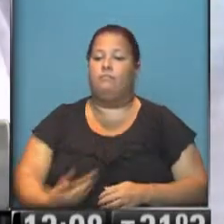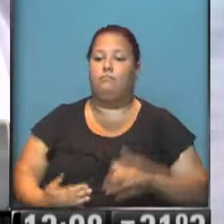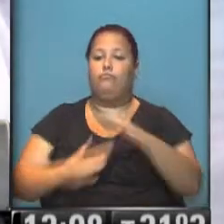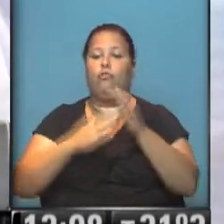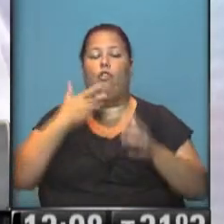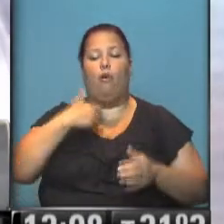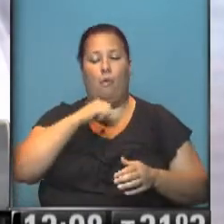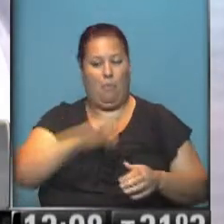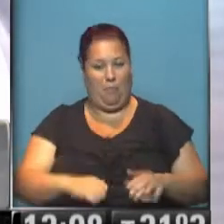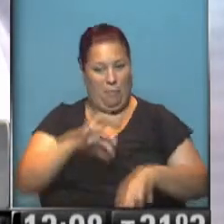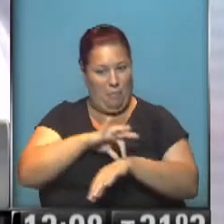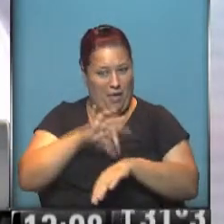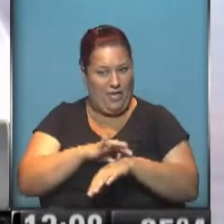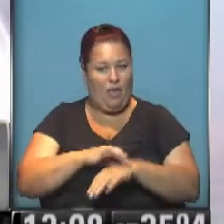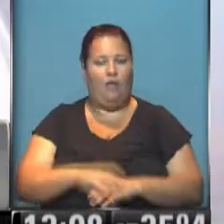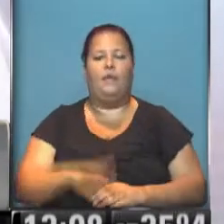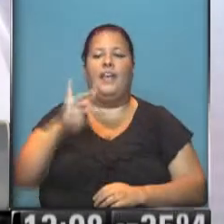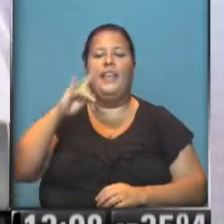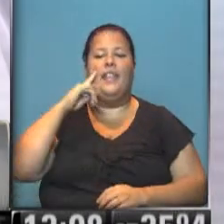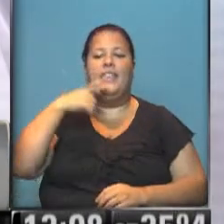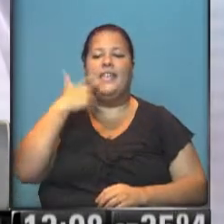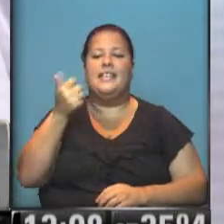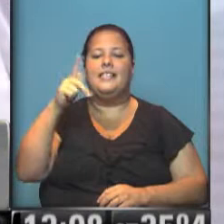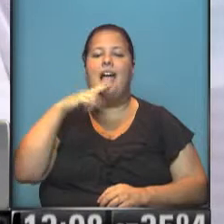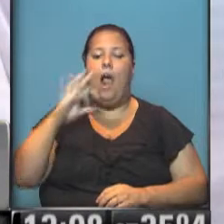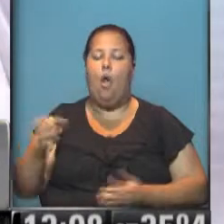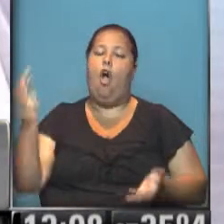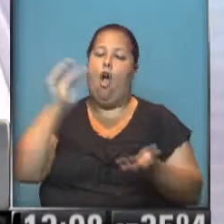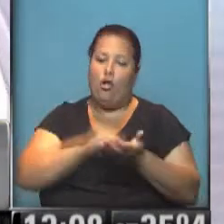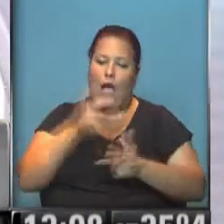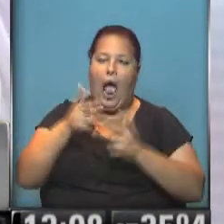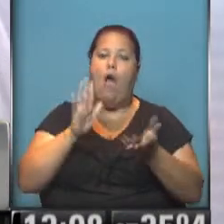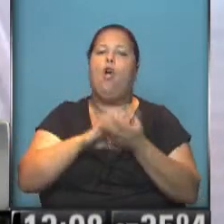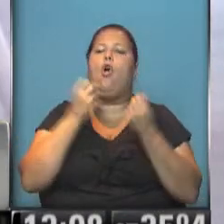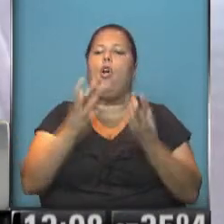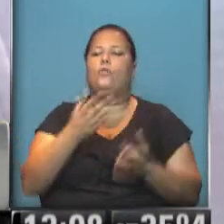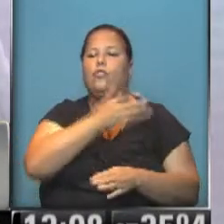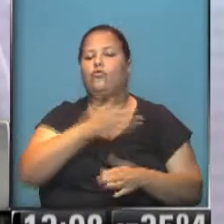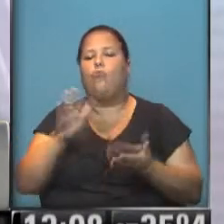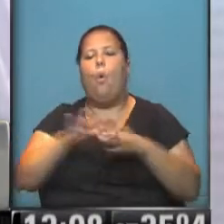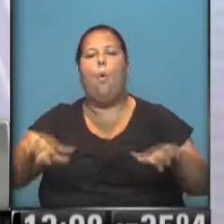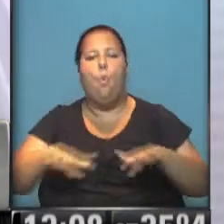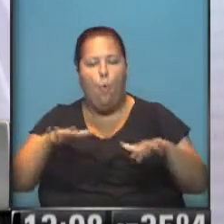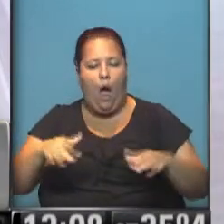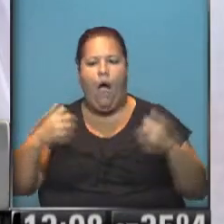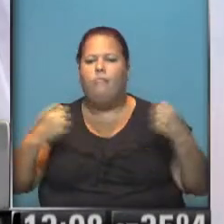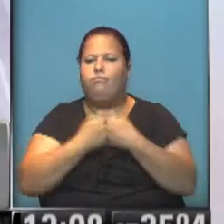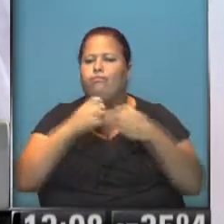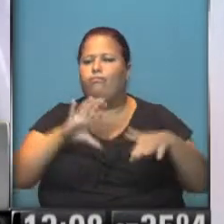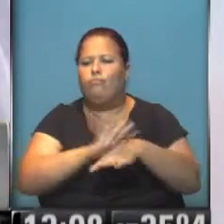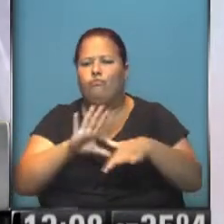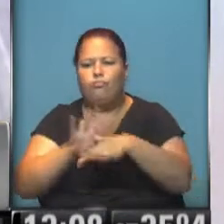médico forense, el doctor Di Salvo, nuevamente refirió cómo venía la mano con la escena. Todo coincide